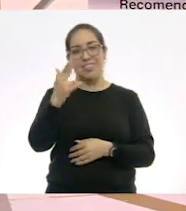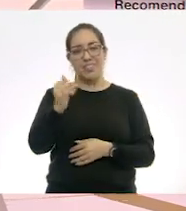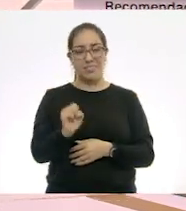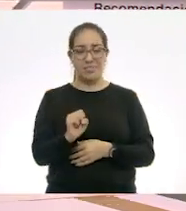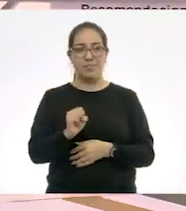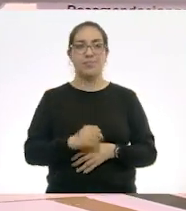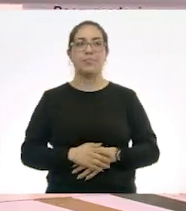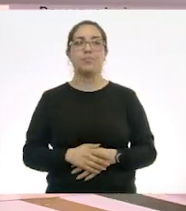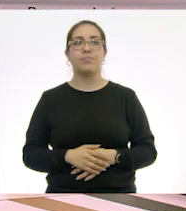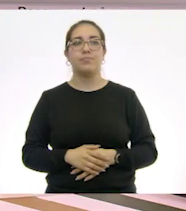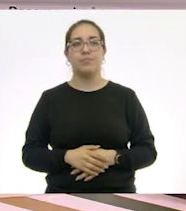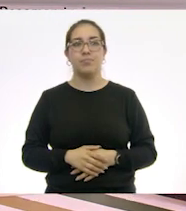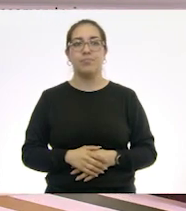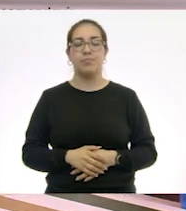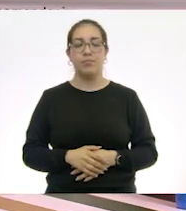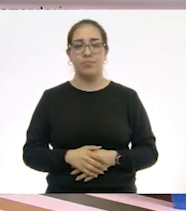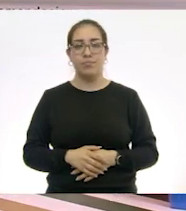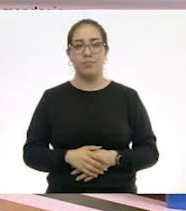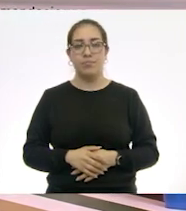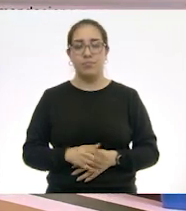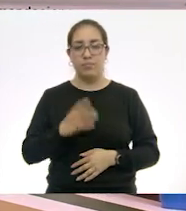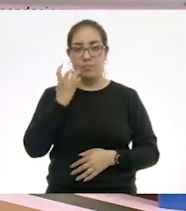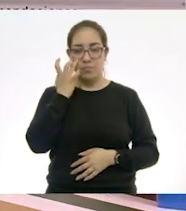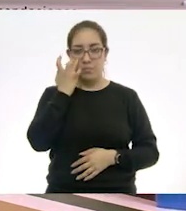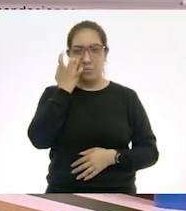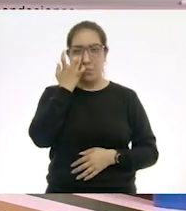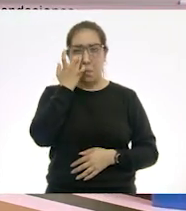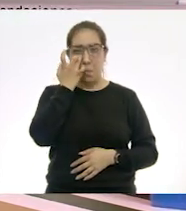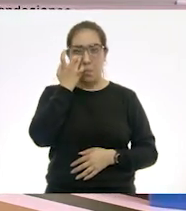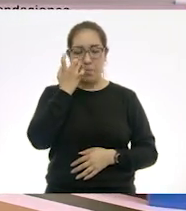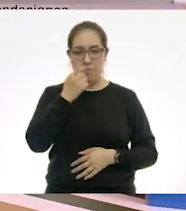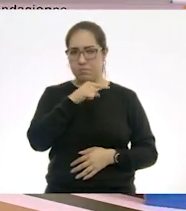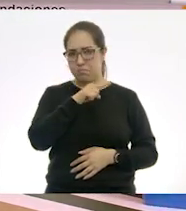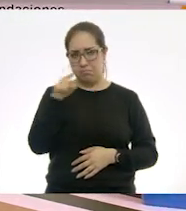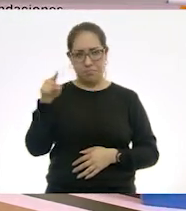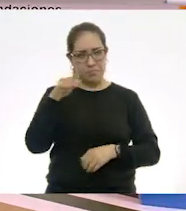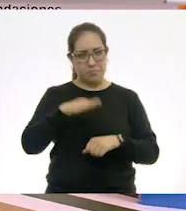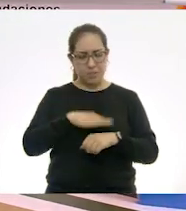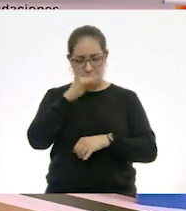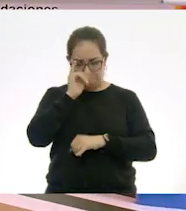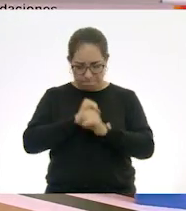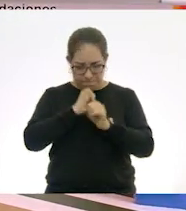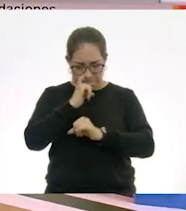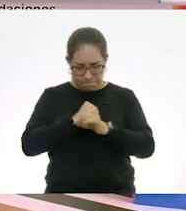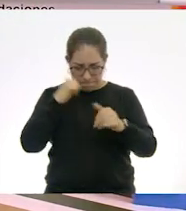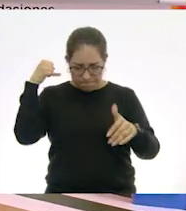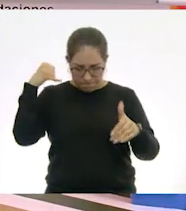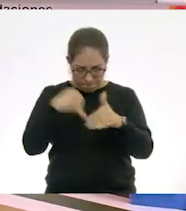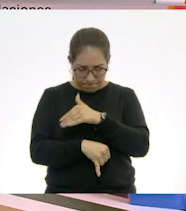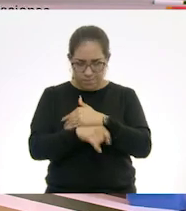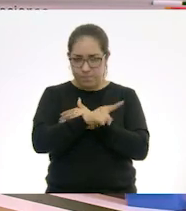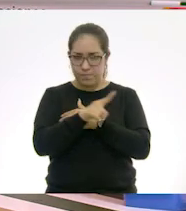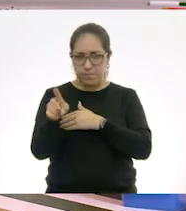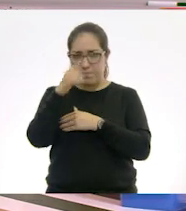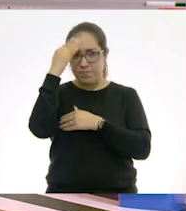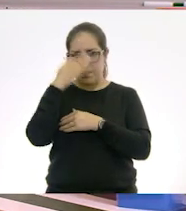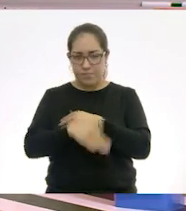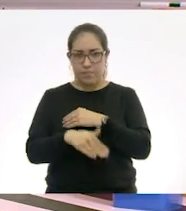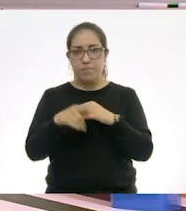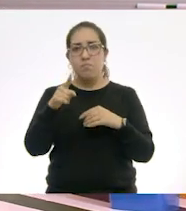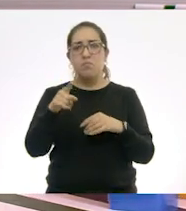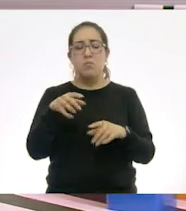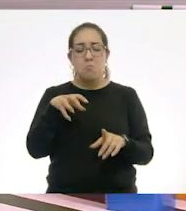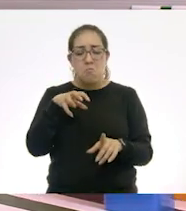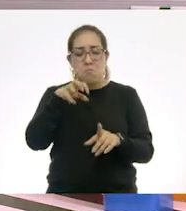último, podemos seguir investigando más y más. Tienen ustedes que saber hasta dónde quieren